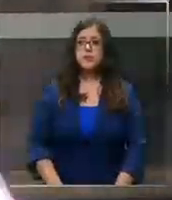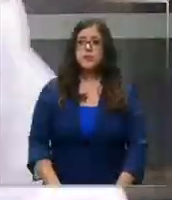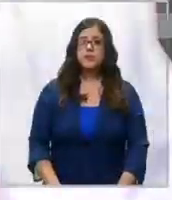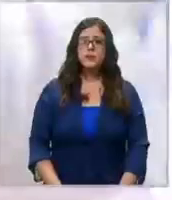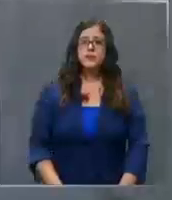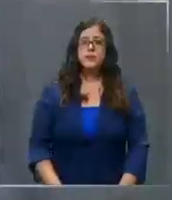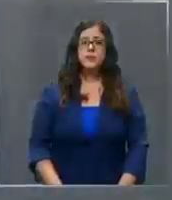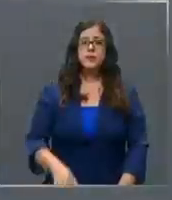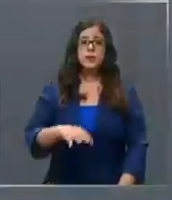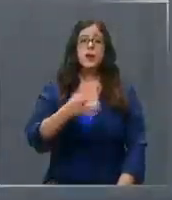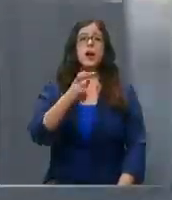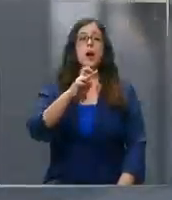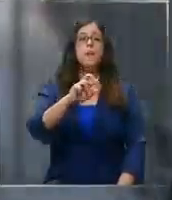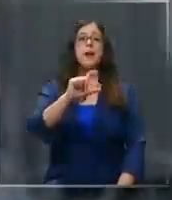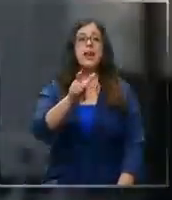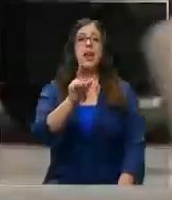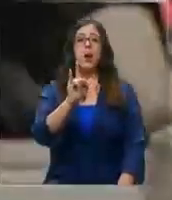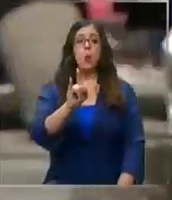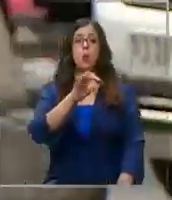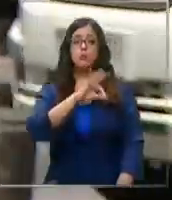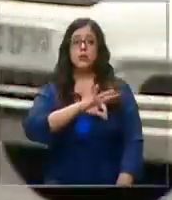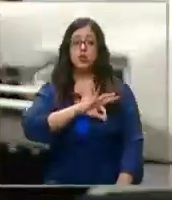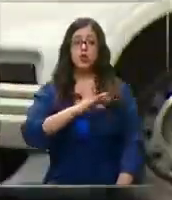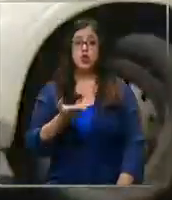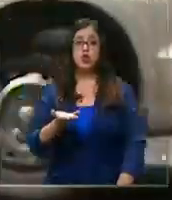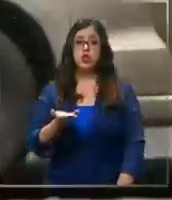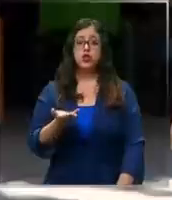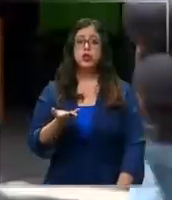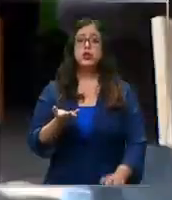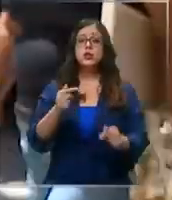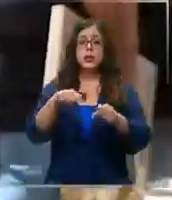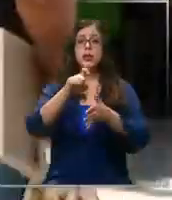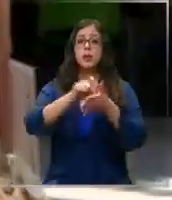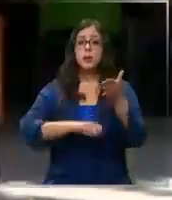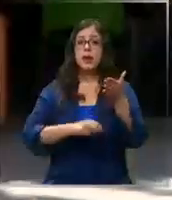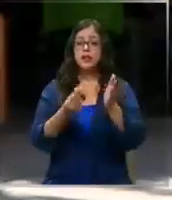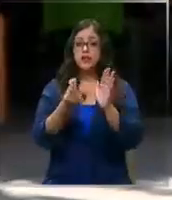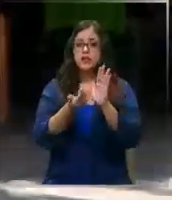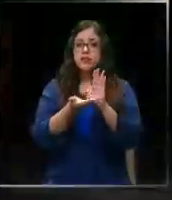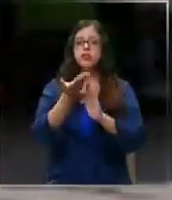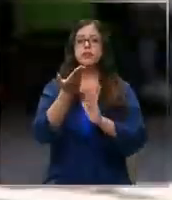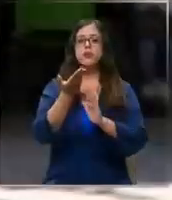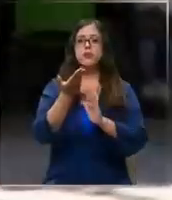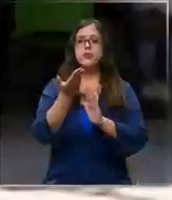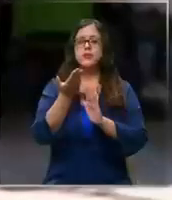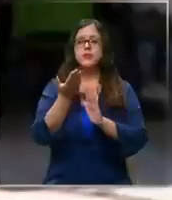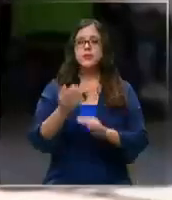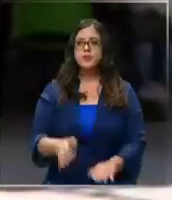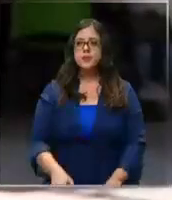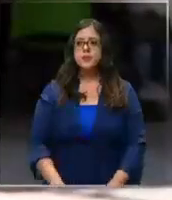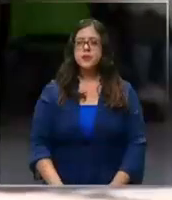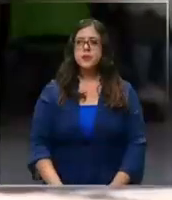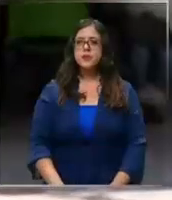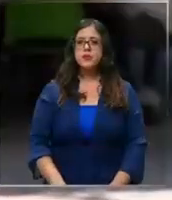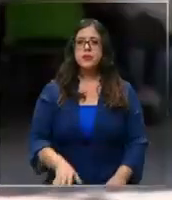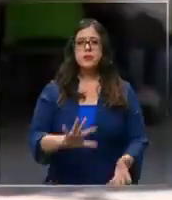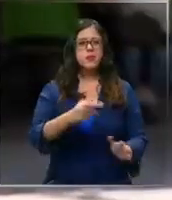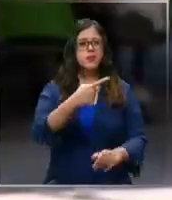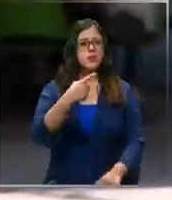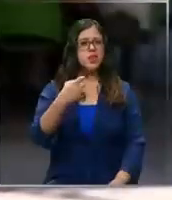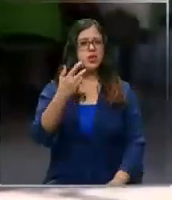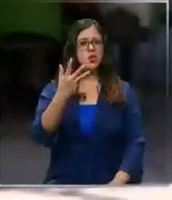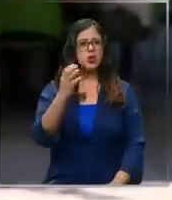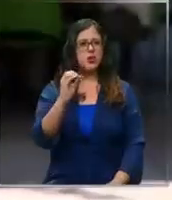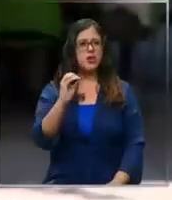La llamada Pensión Garantizada Universal, o PGU, este mes tendrá un nuevo incremento. Como ciento noventa y tanto.